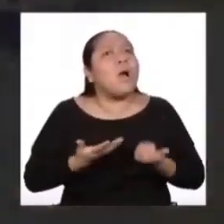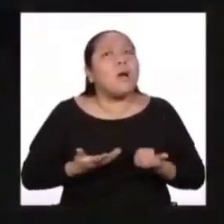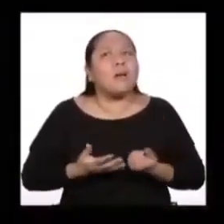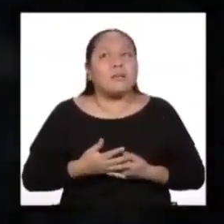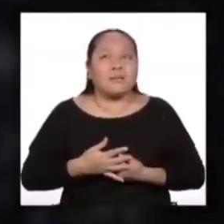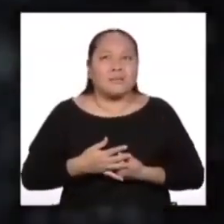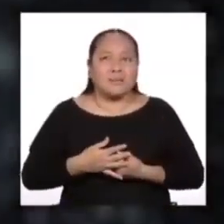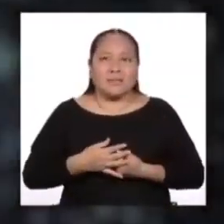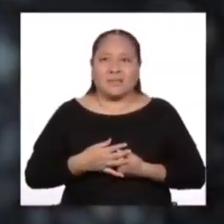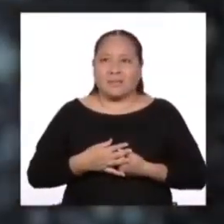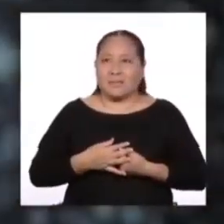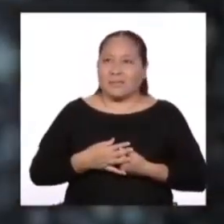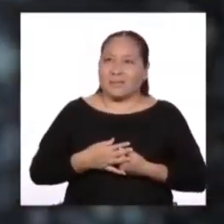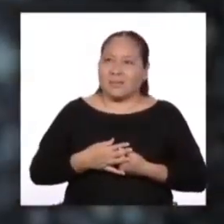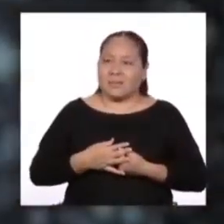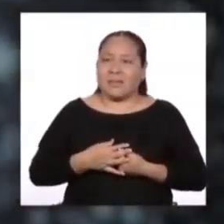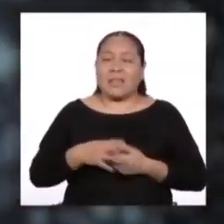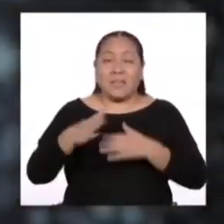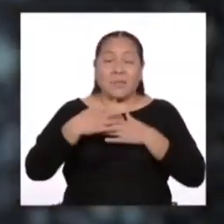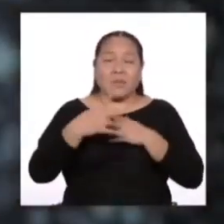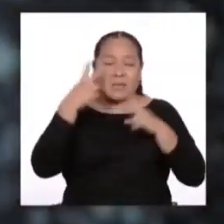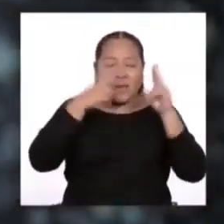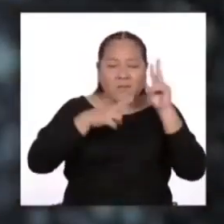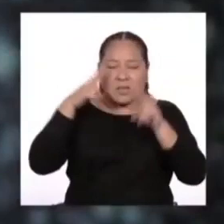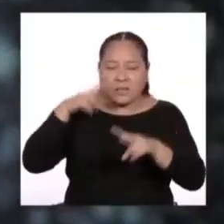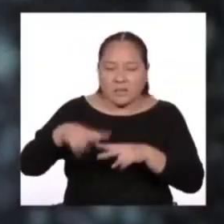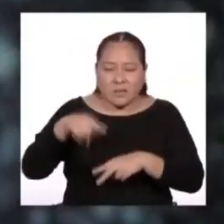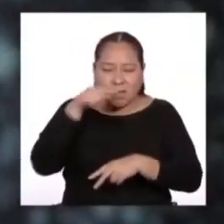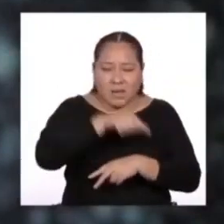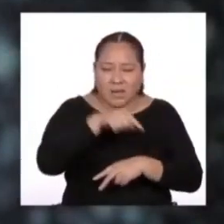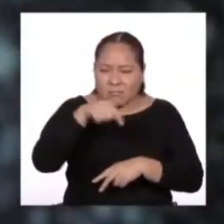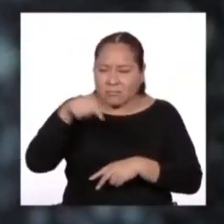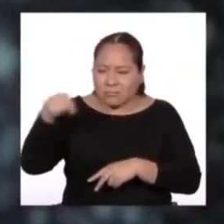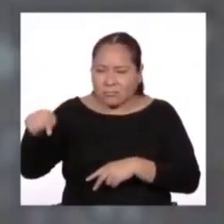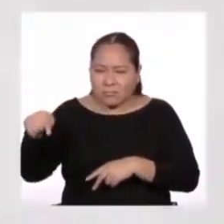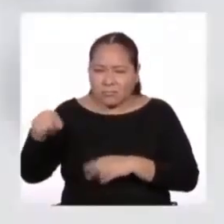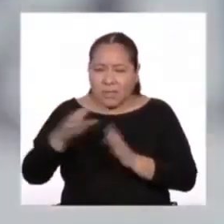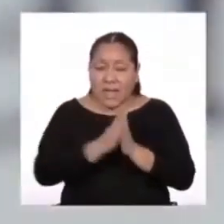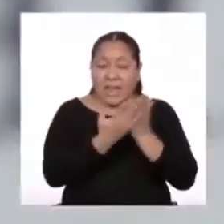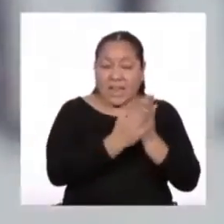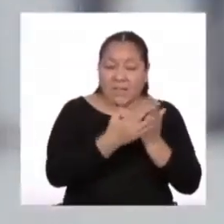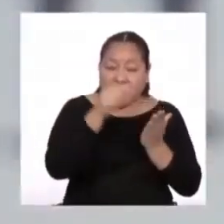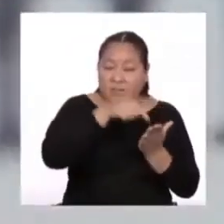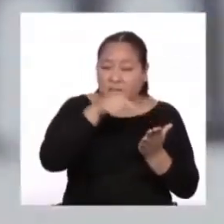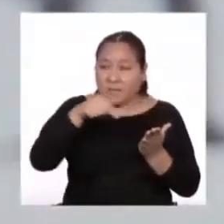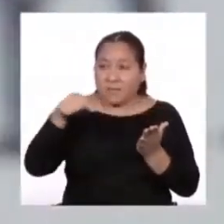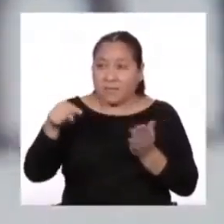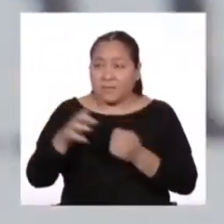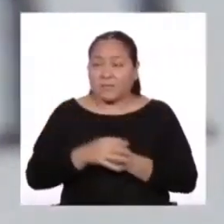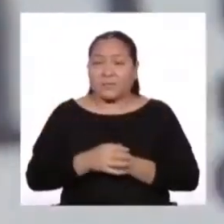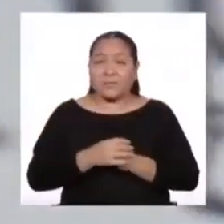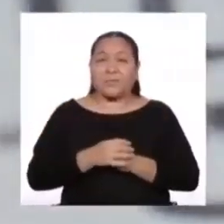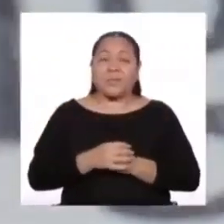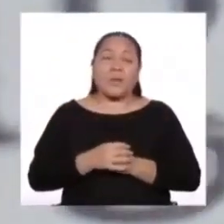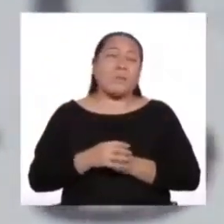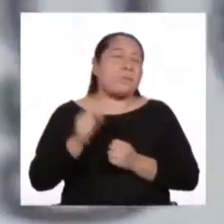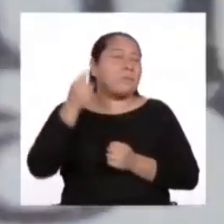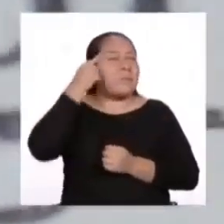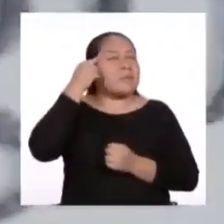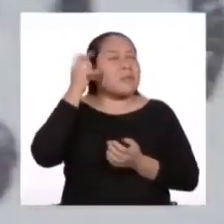Hay varios temas que después he ido yo descubriendo en realidad que el libro explora, ¿no? Pero creo que el más importante es